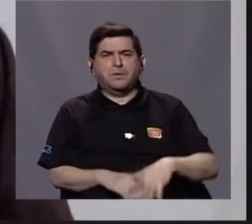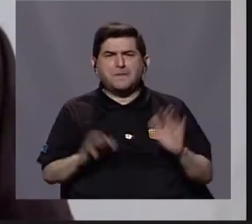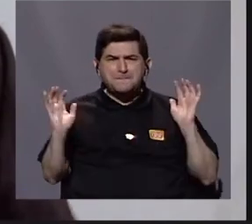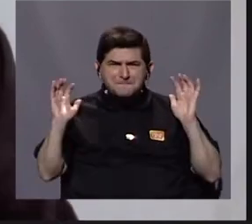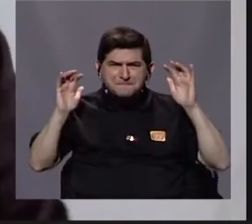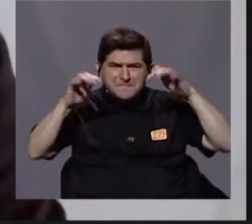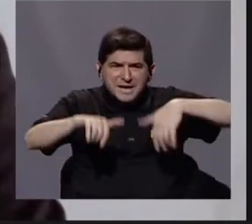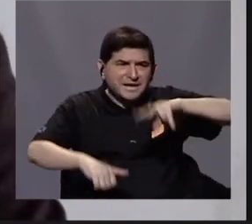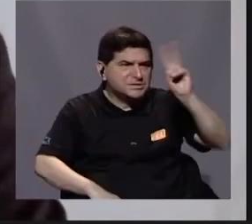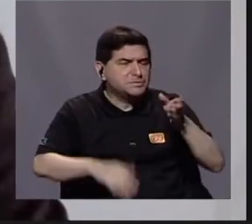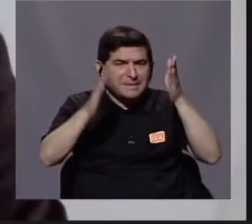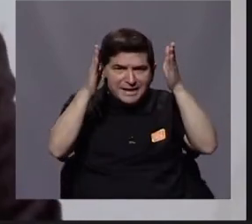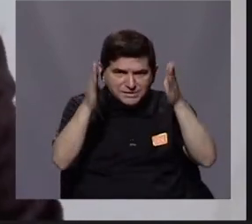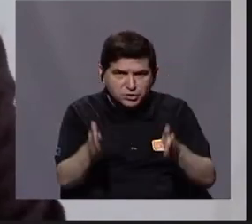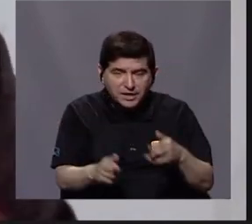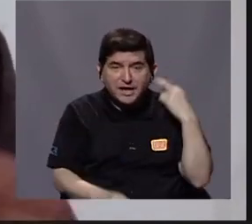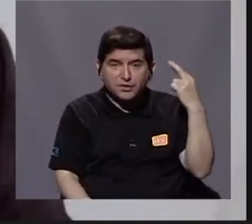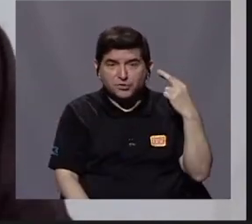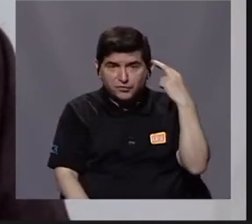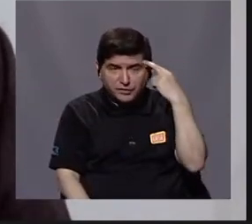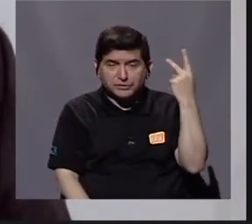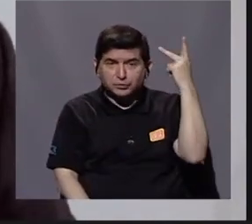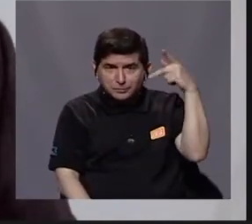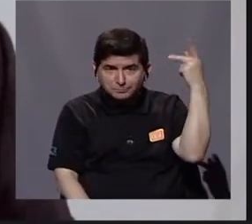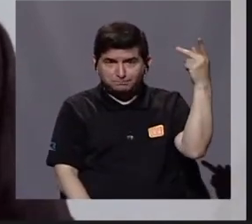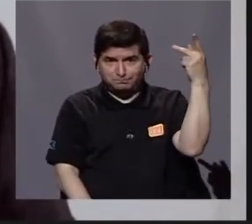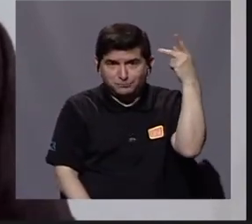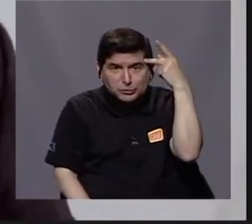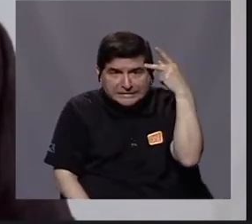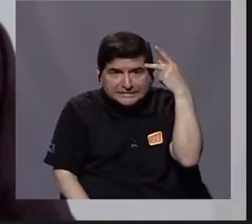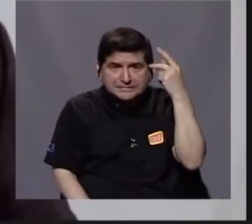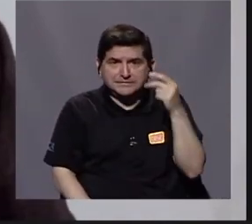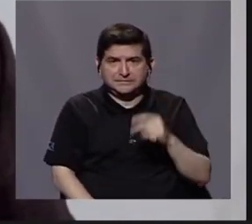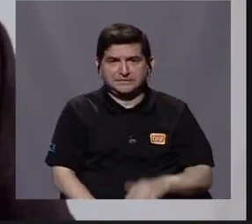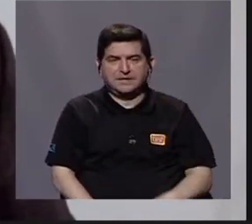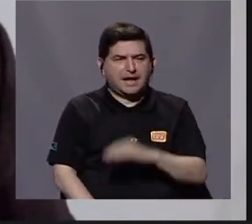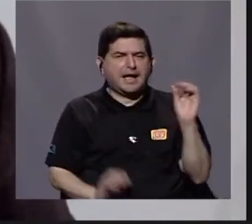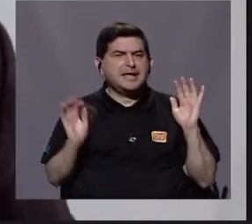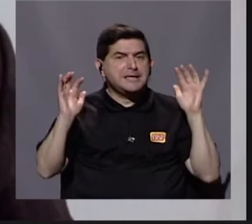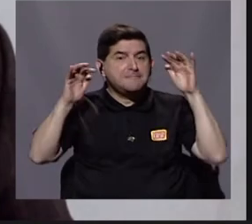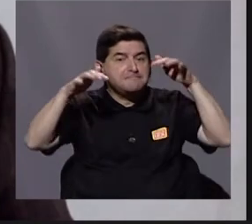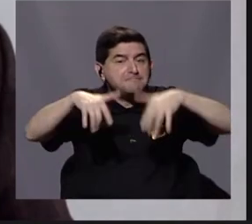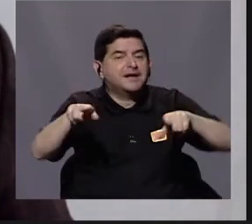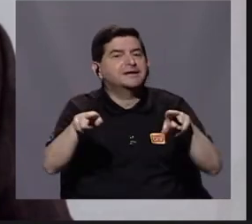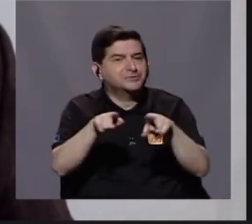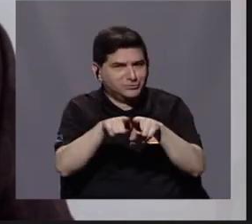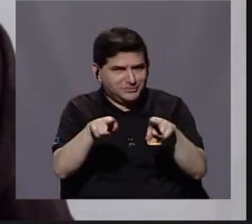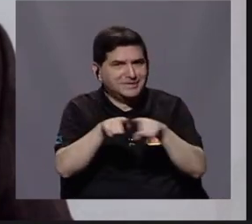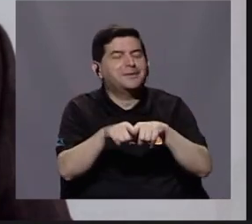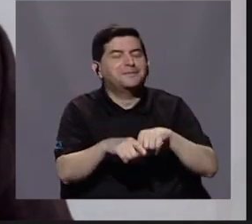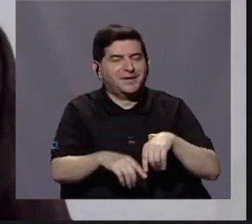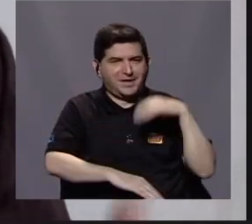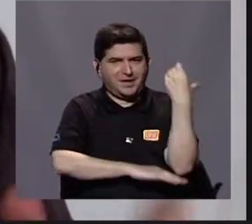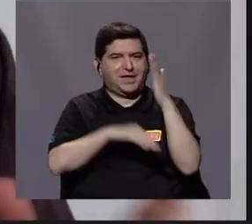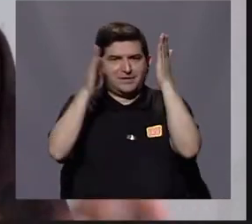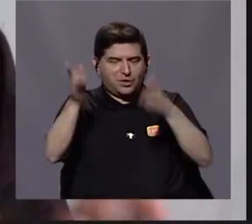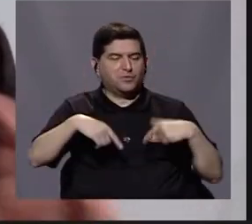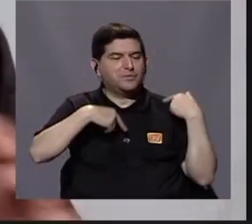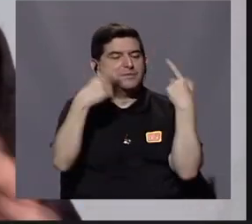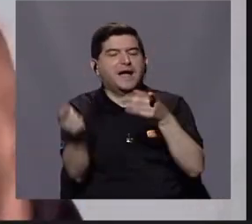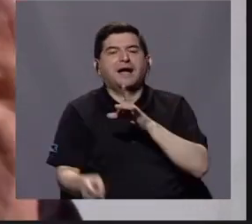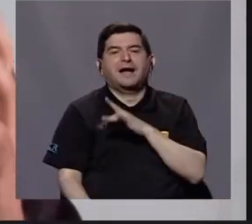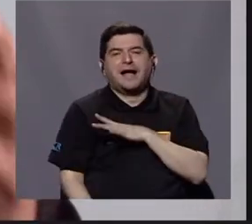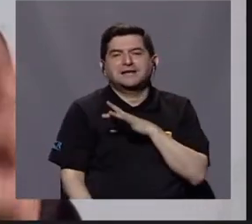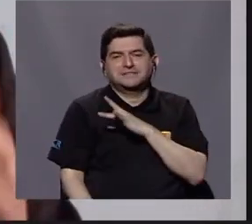venezolana por el tema político y una migración también colombiana hacia Chile,